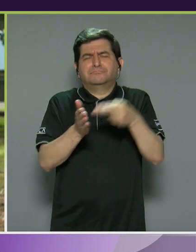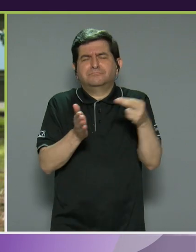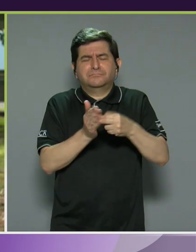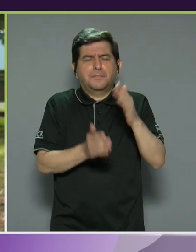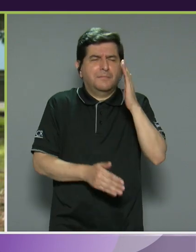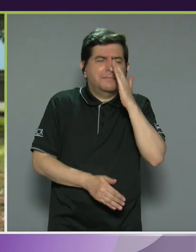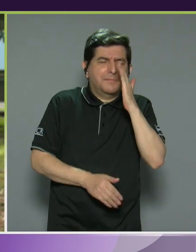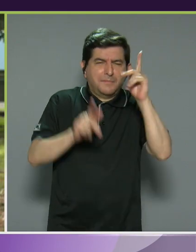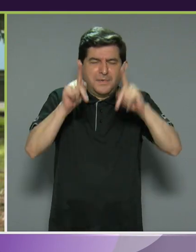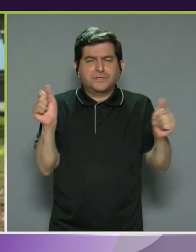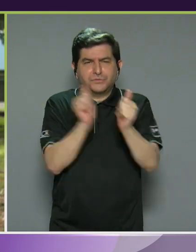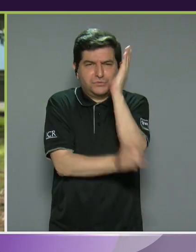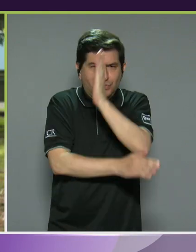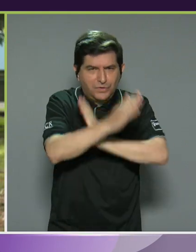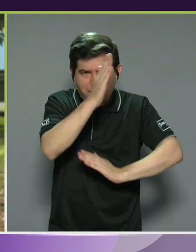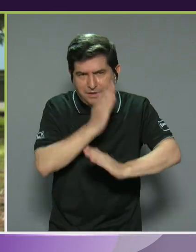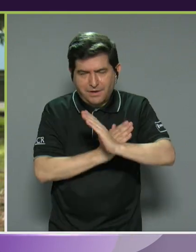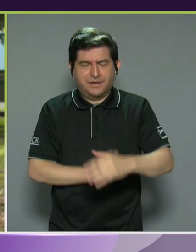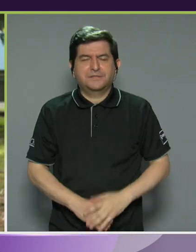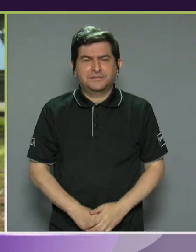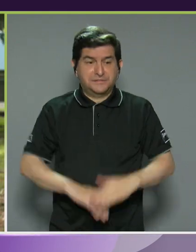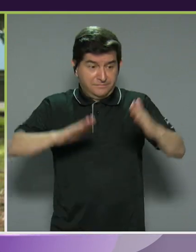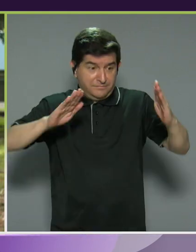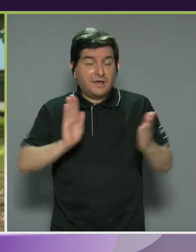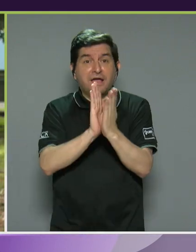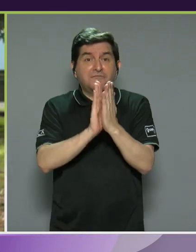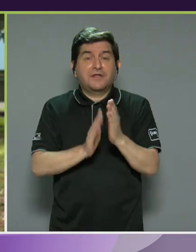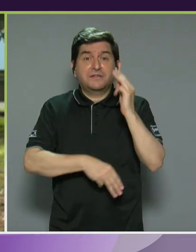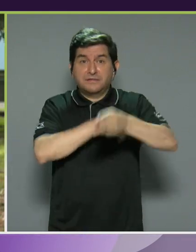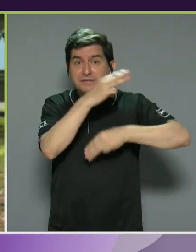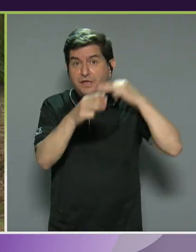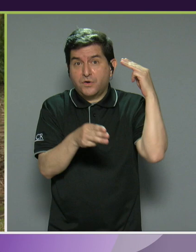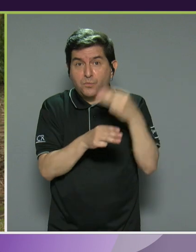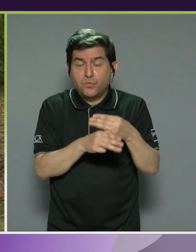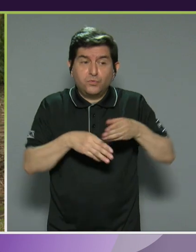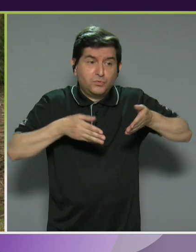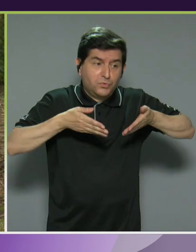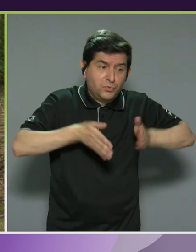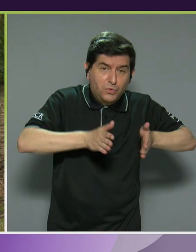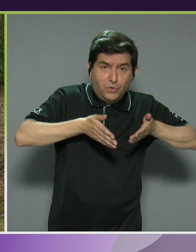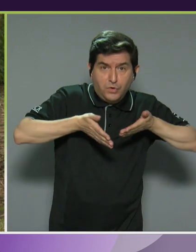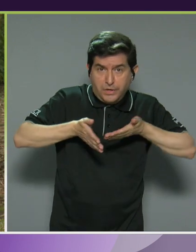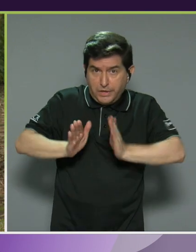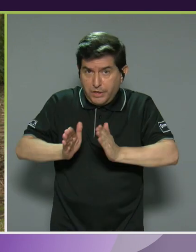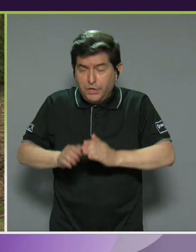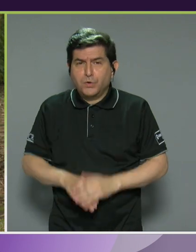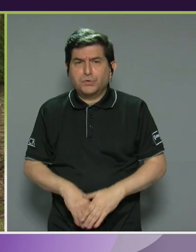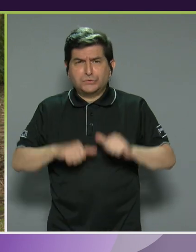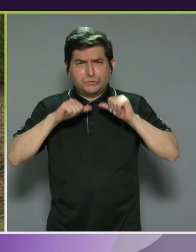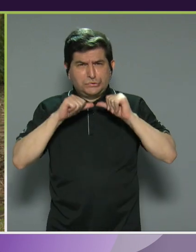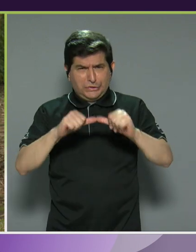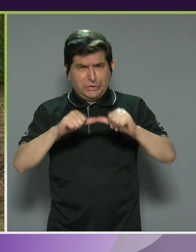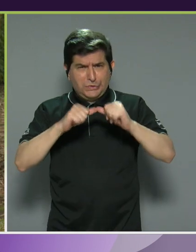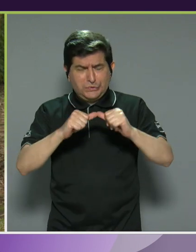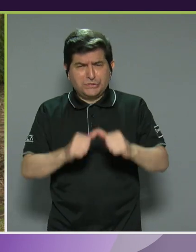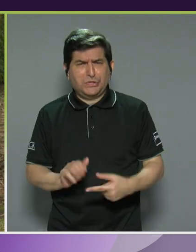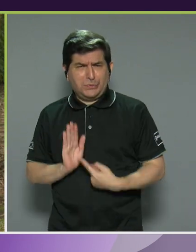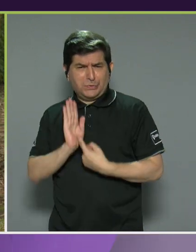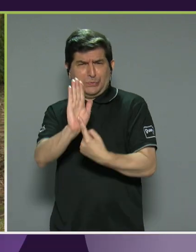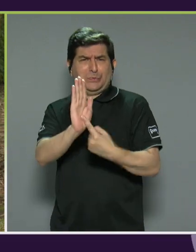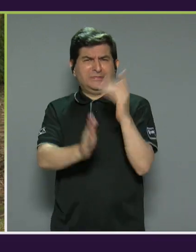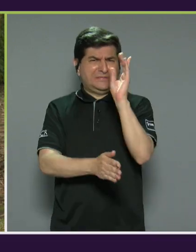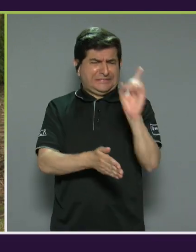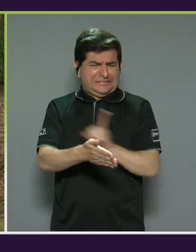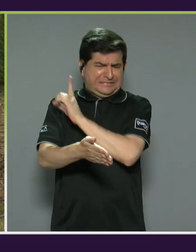de muchas personas con discapacidad al enfrentarse a un mundo en el que sus hijas e hijos son constantemente expuestos a